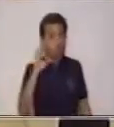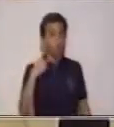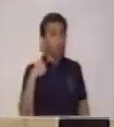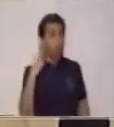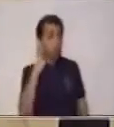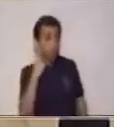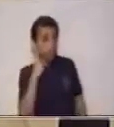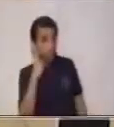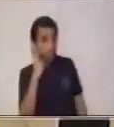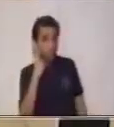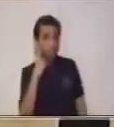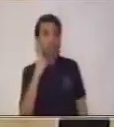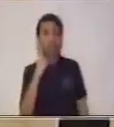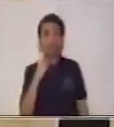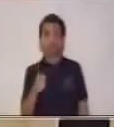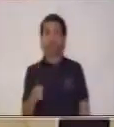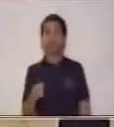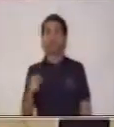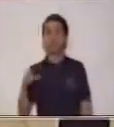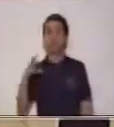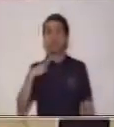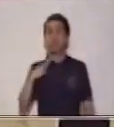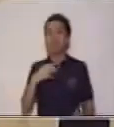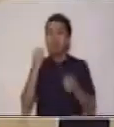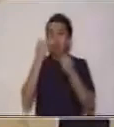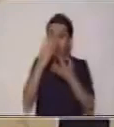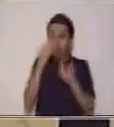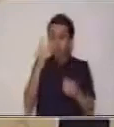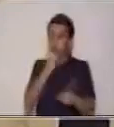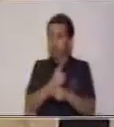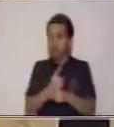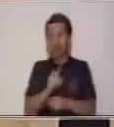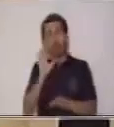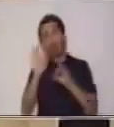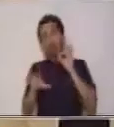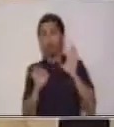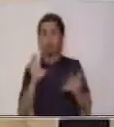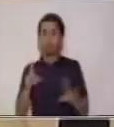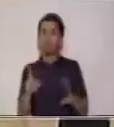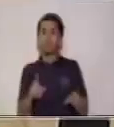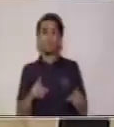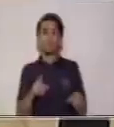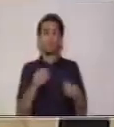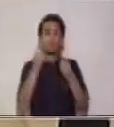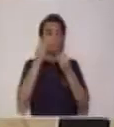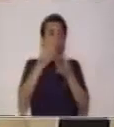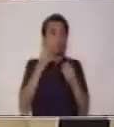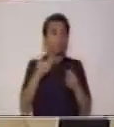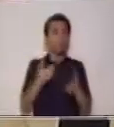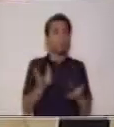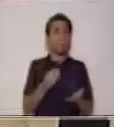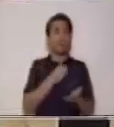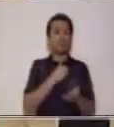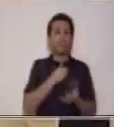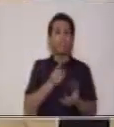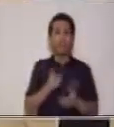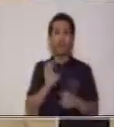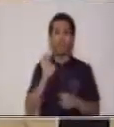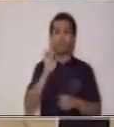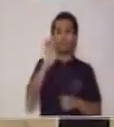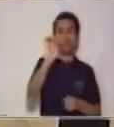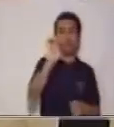el mensaje correcto. Algunos poseen publicidad que al final lo que hace es